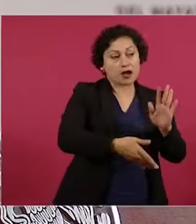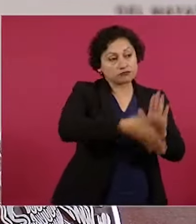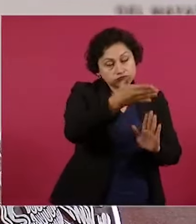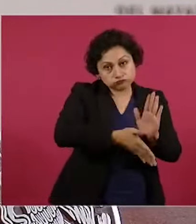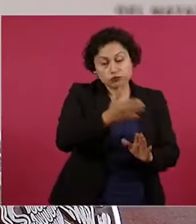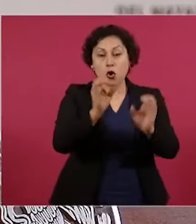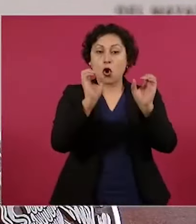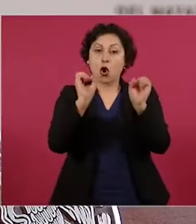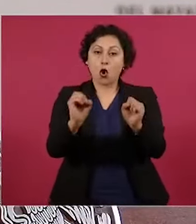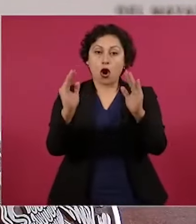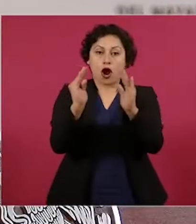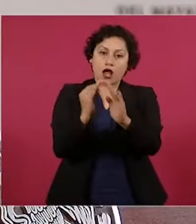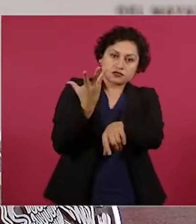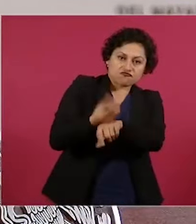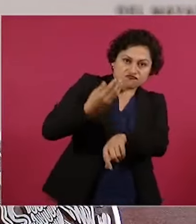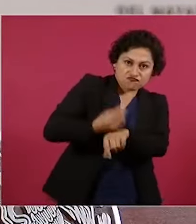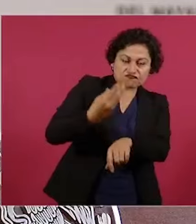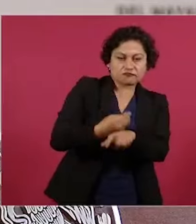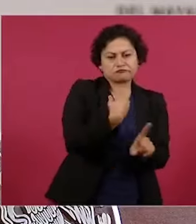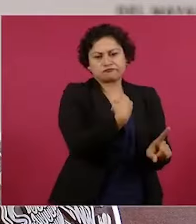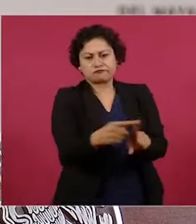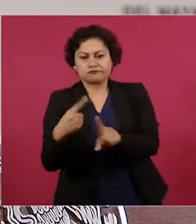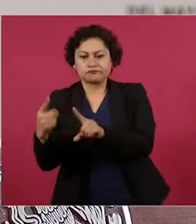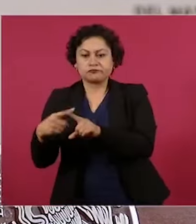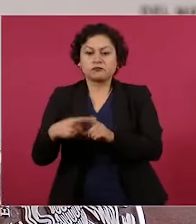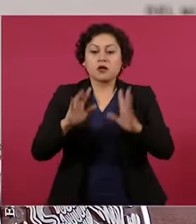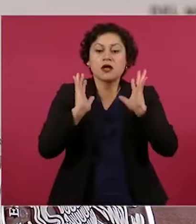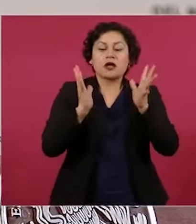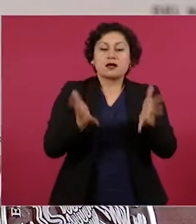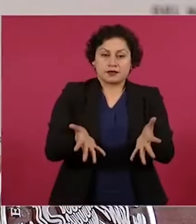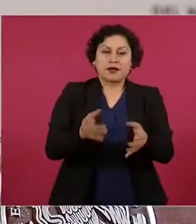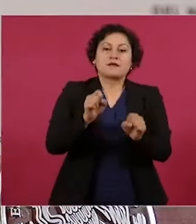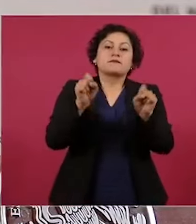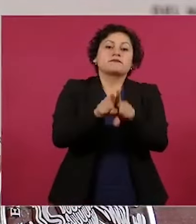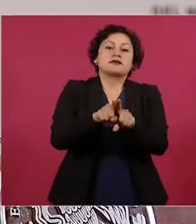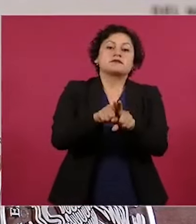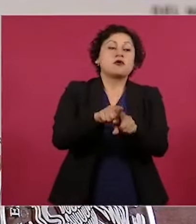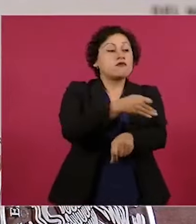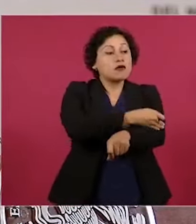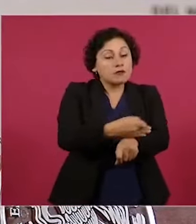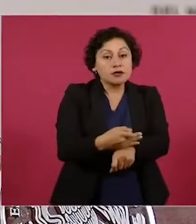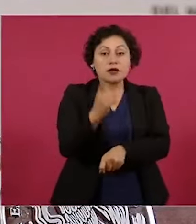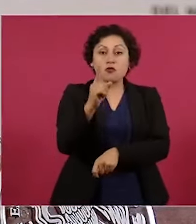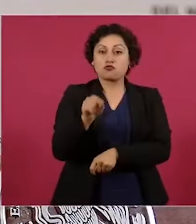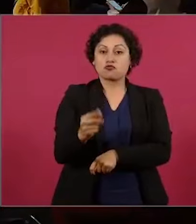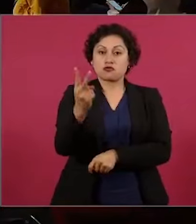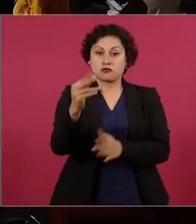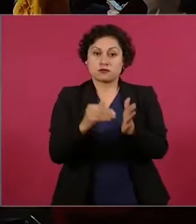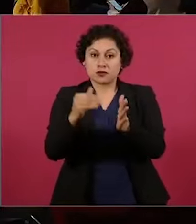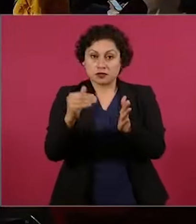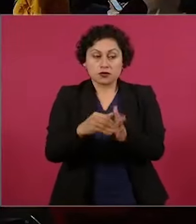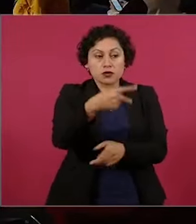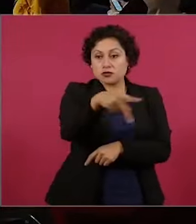etcétera. Asimismo, hemos apoyado ya a 1.2 millones de familias que han convertido sus créditos de salarios